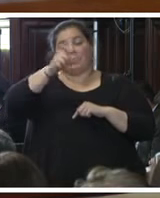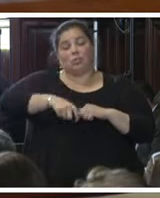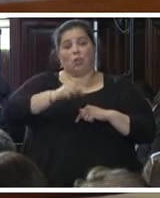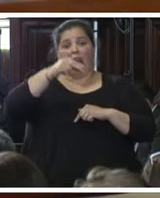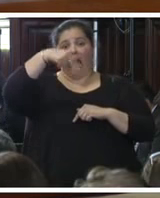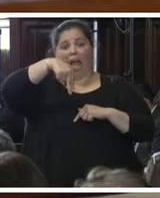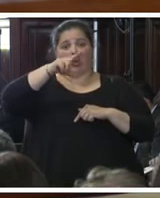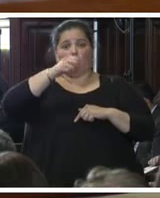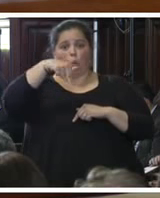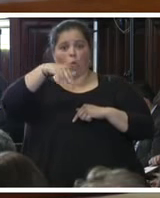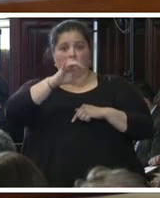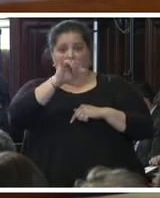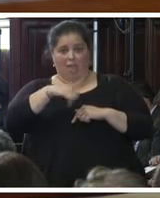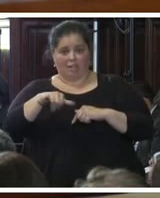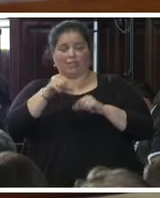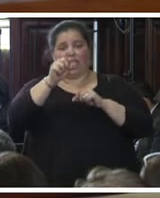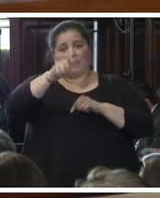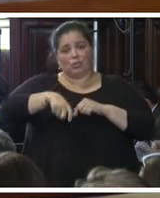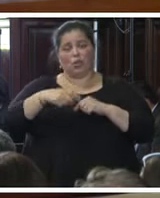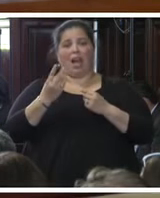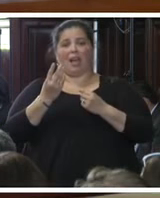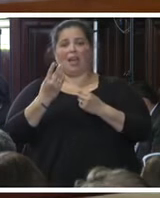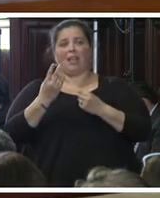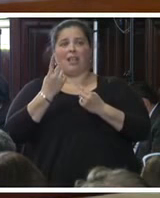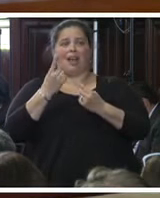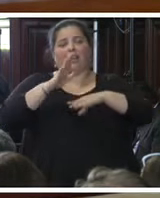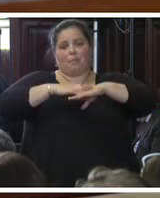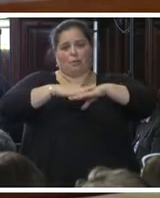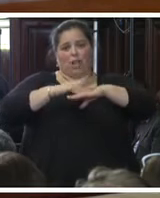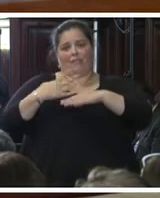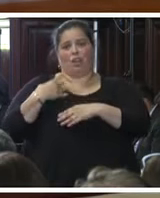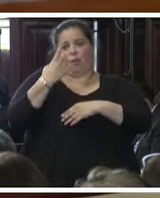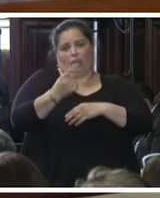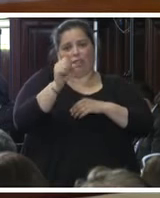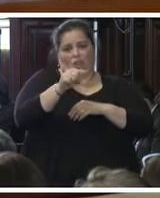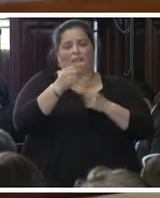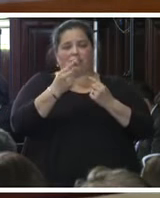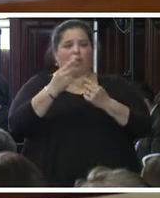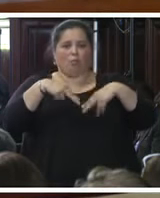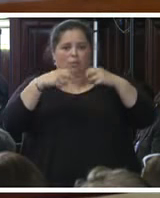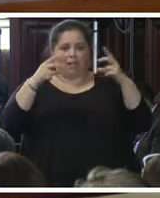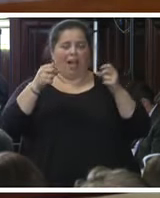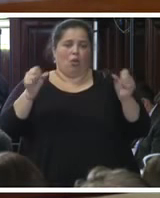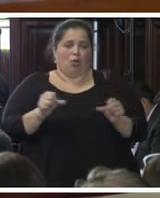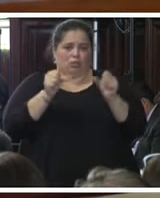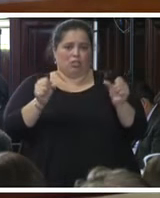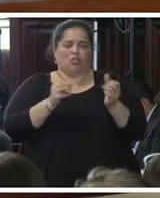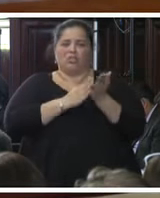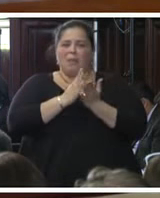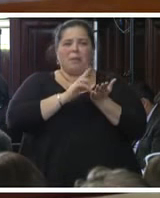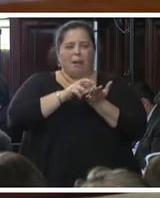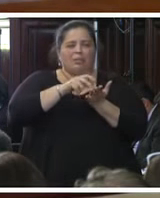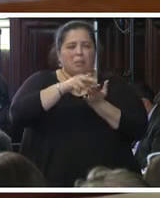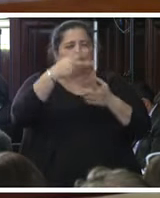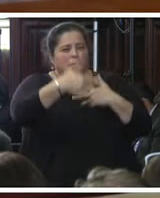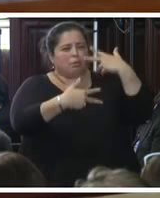ocurrieron los hechos. Persona vinculada con la delincuencia organizada. Es decir, siempre pasos truncos e incompletos. Por ello, creemos